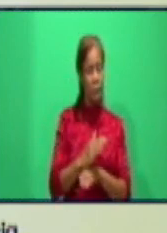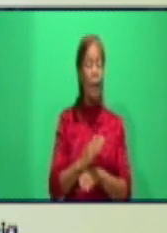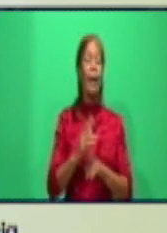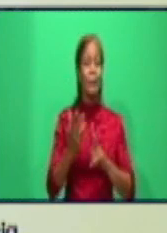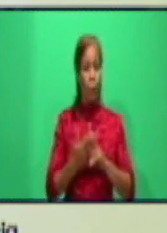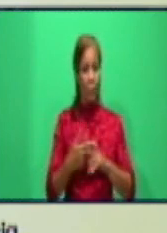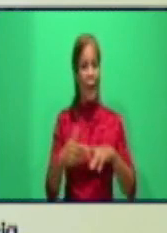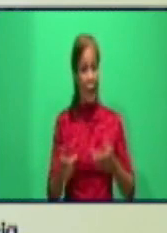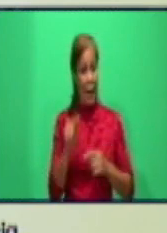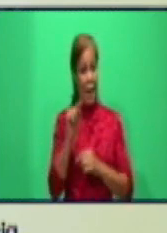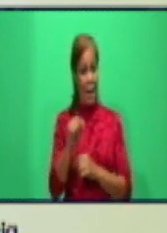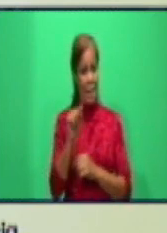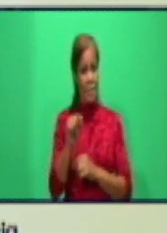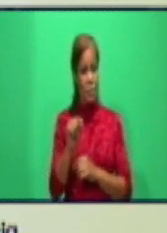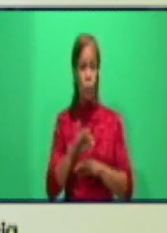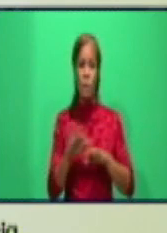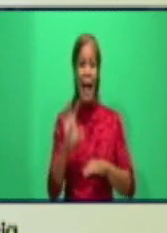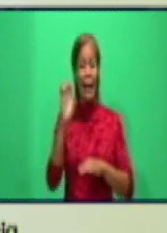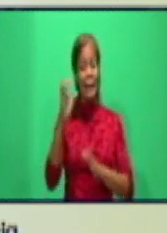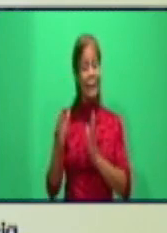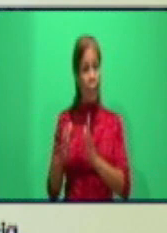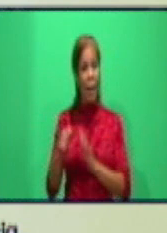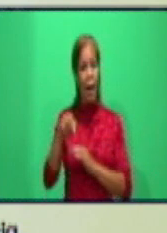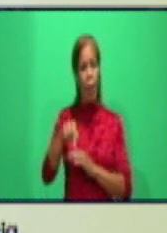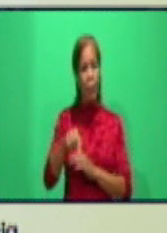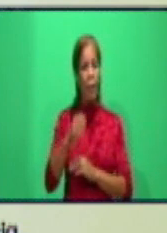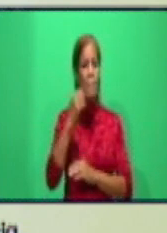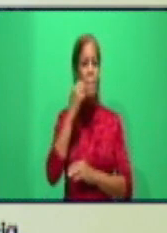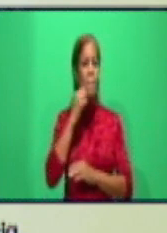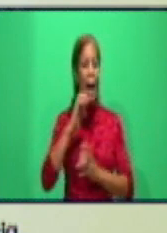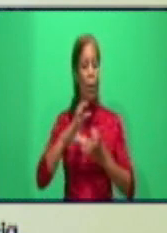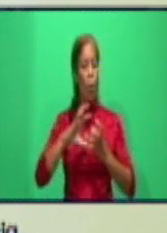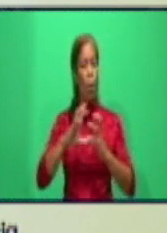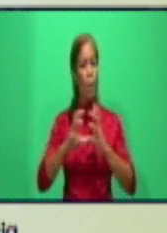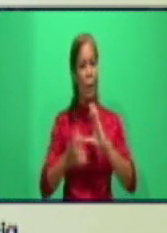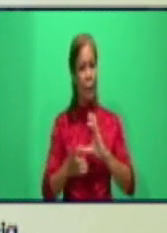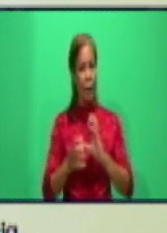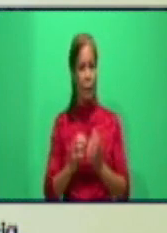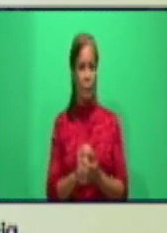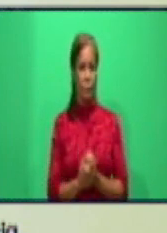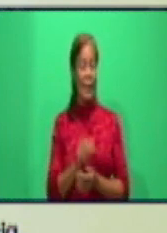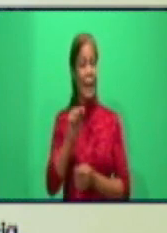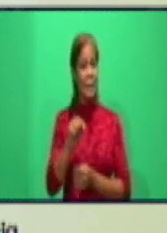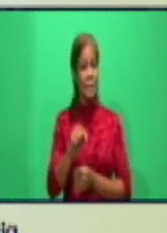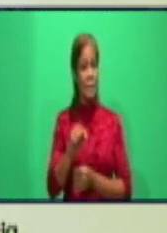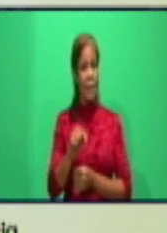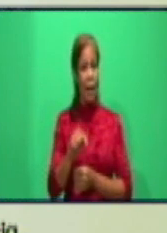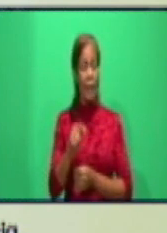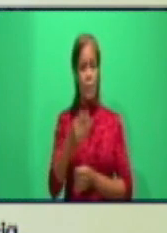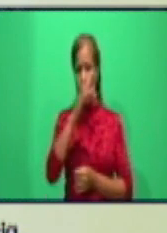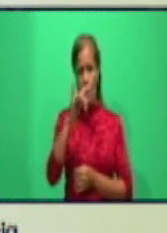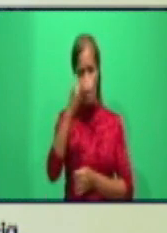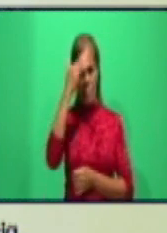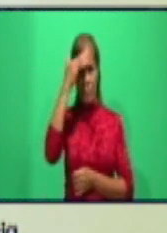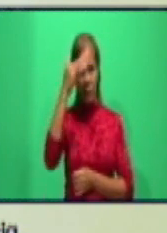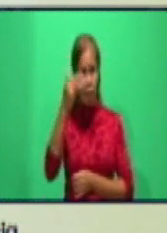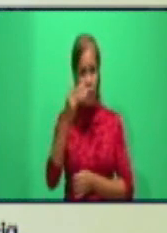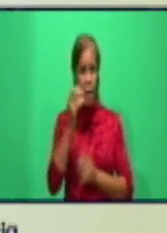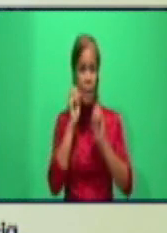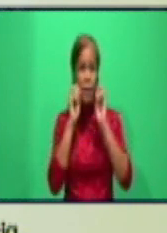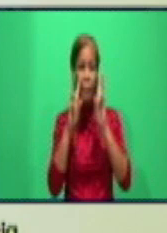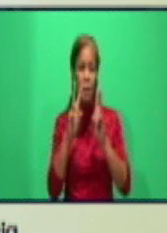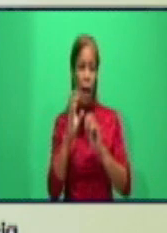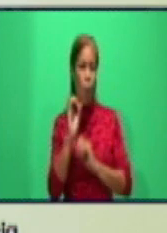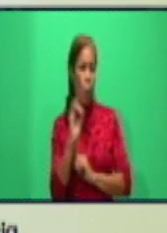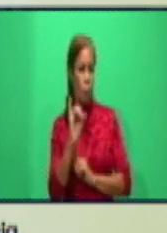eso, lógicamente, estamos en la etapa más crucial. ¿Por qué es la etapa más crucial? Porque es la etapa de enfrentar la vida y enfrentar la muerte. Bueno,